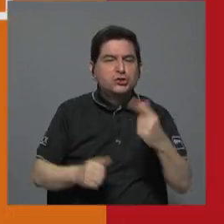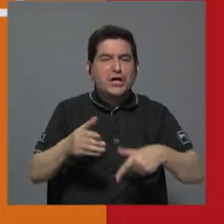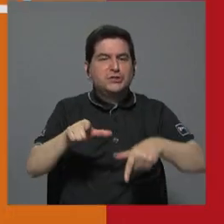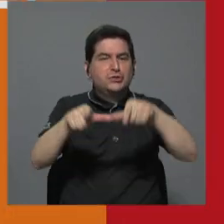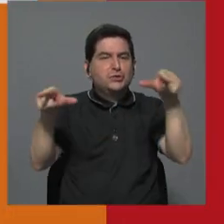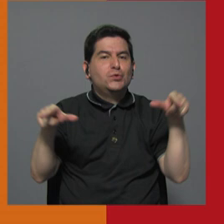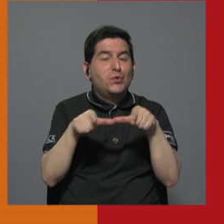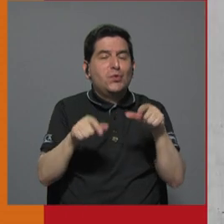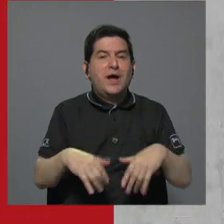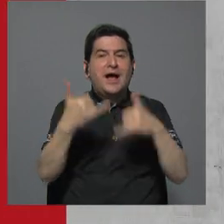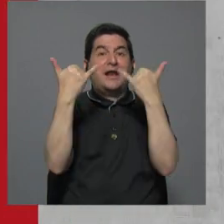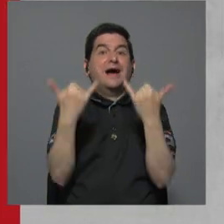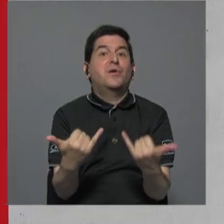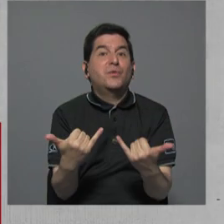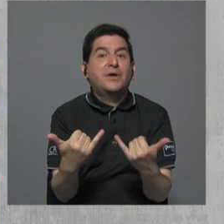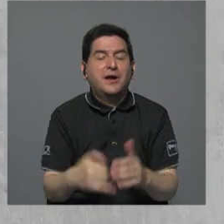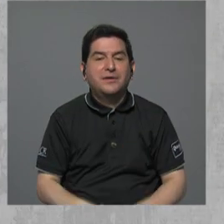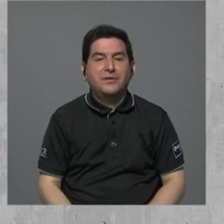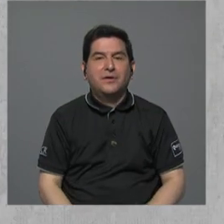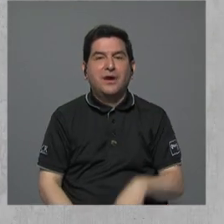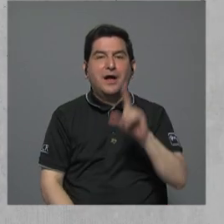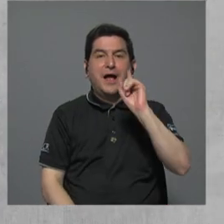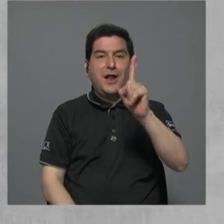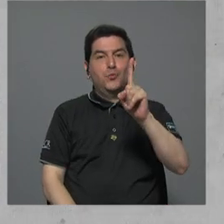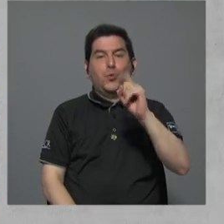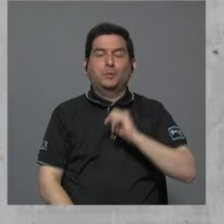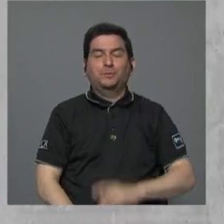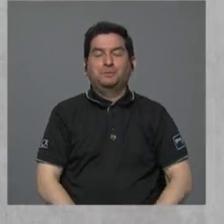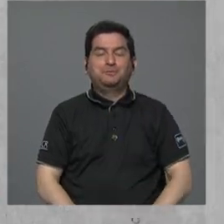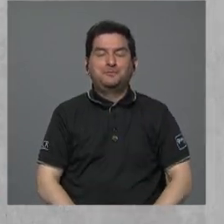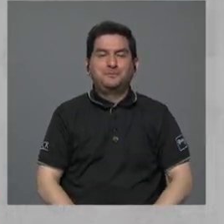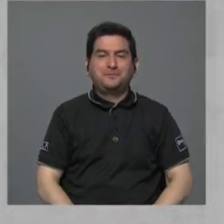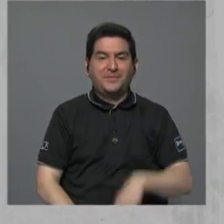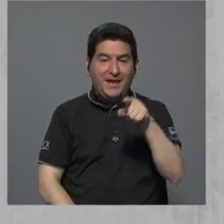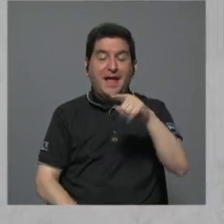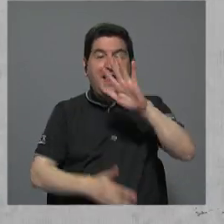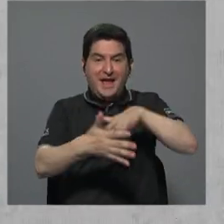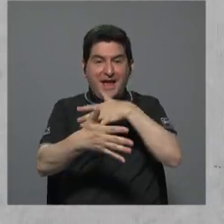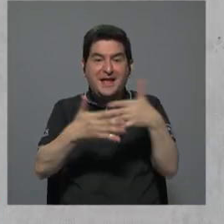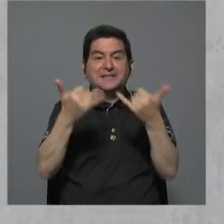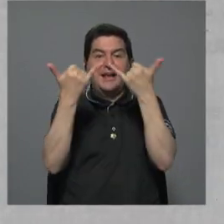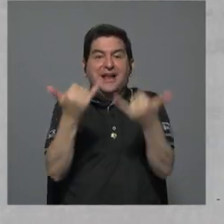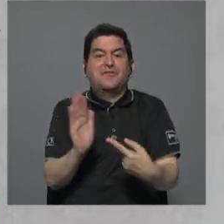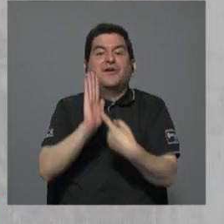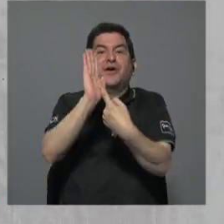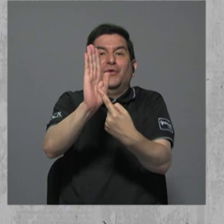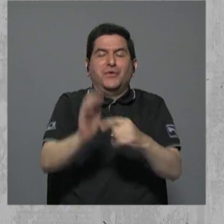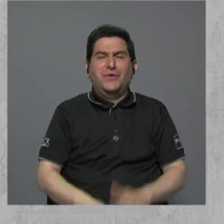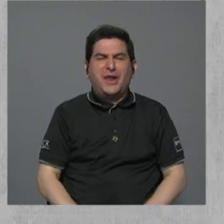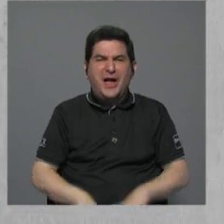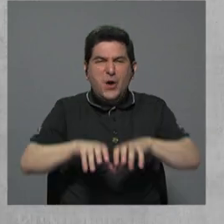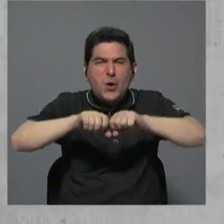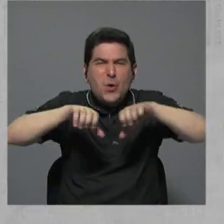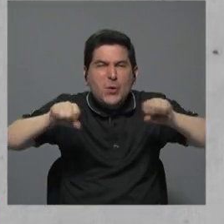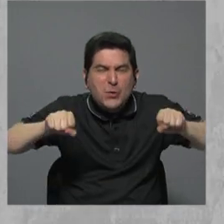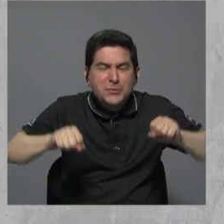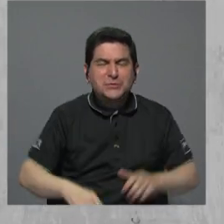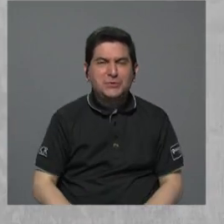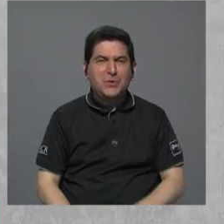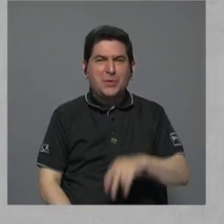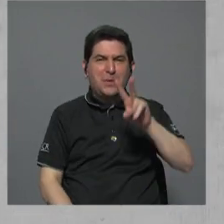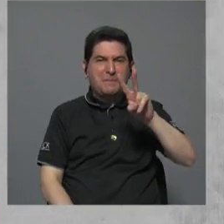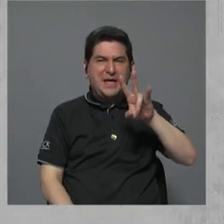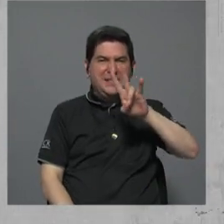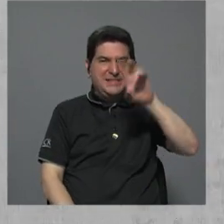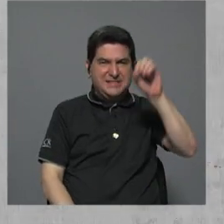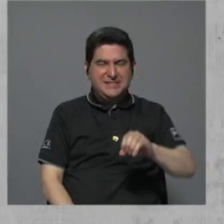y pasó a... Al número uno. Justamente ese es el gráfico que tenemos a continuación. La corrupción ocupa el 27